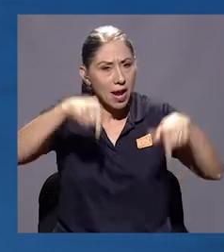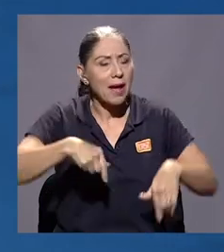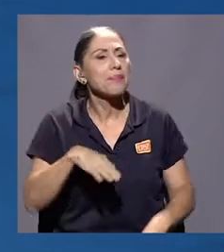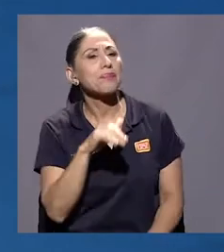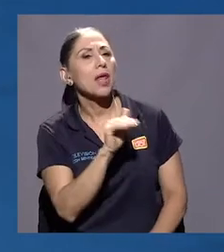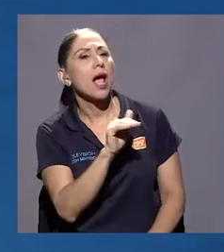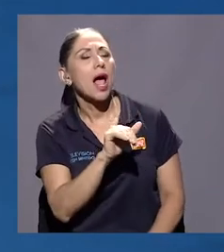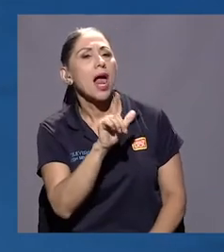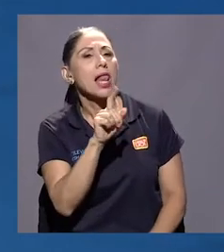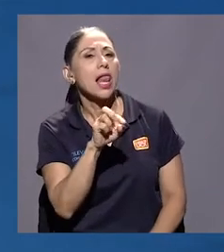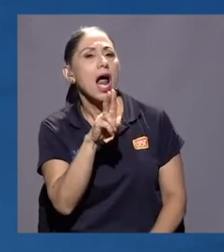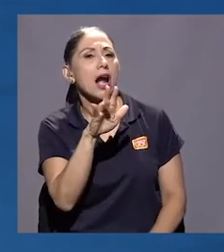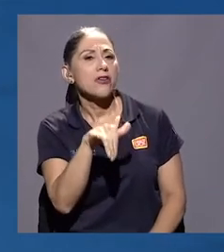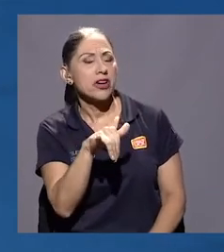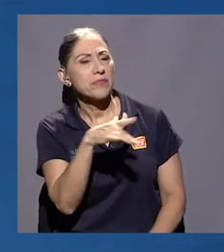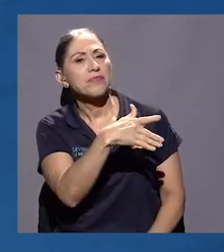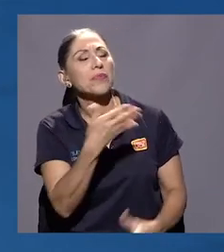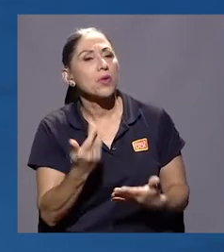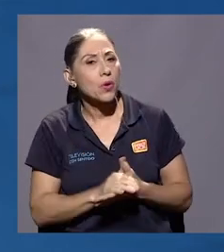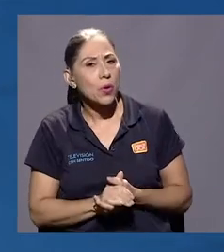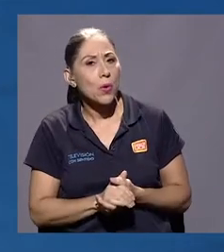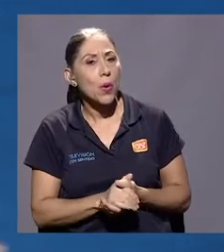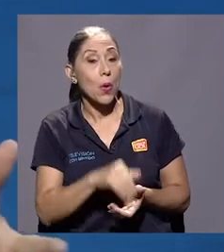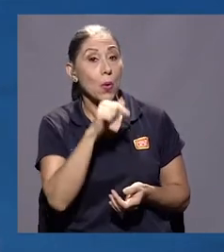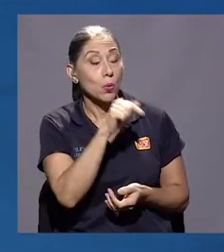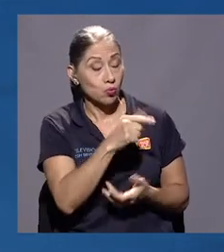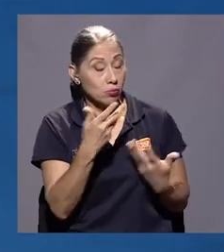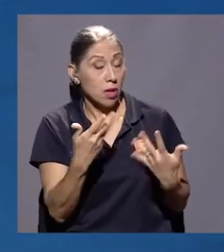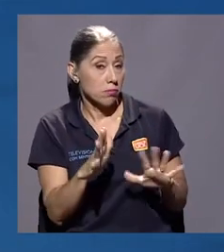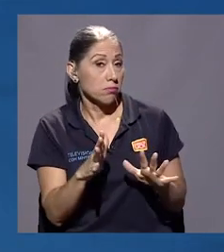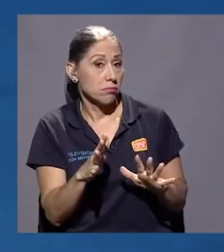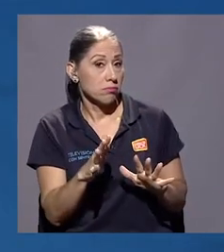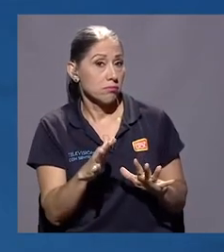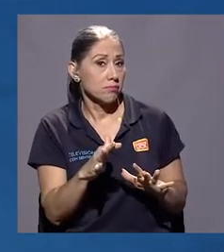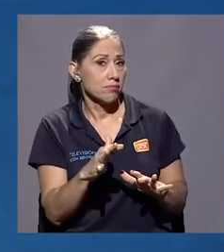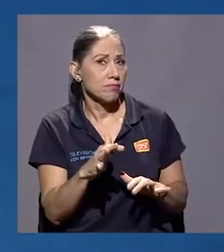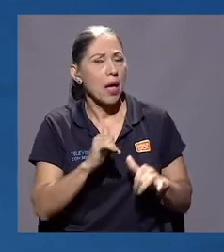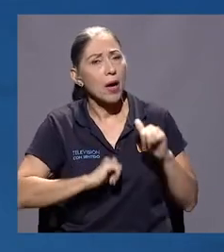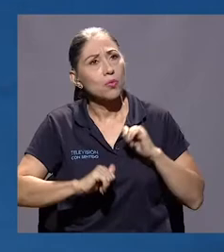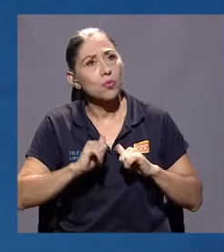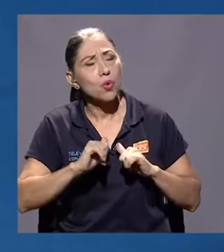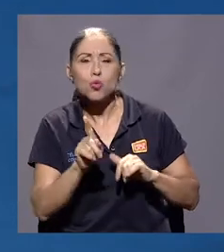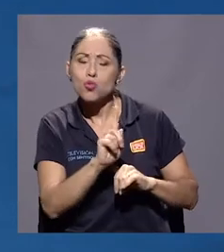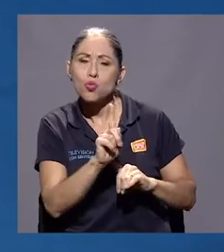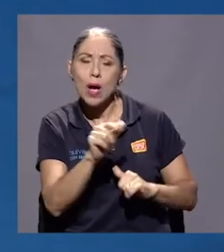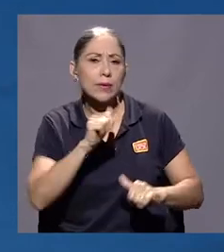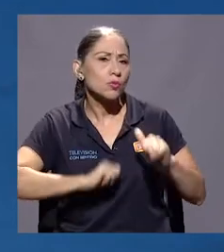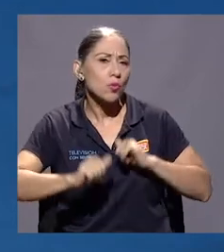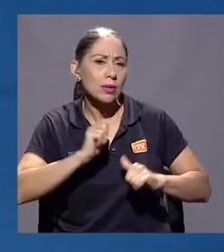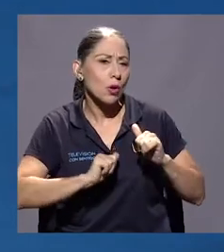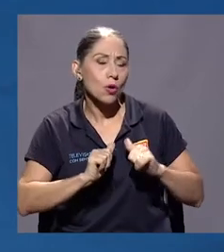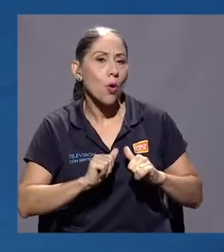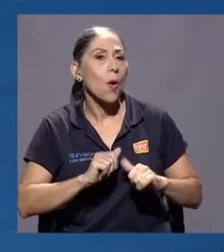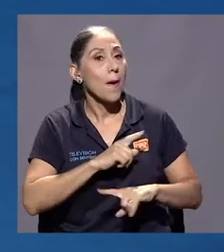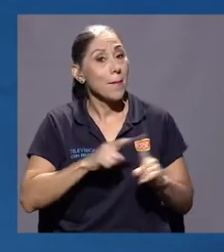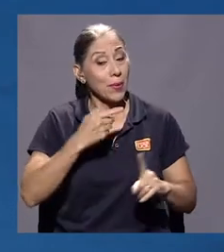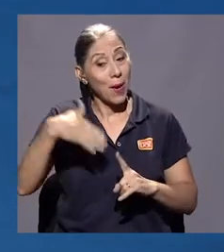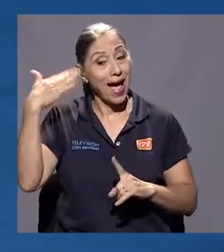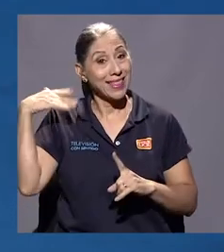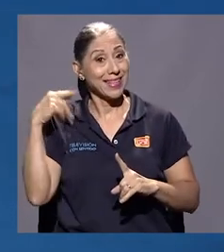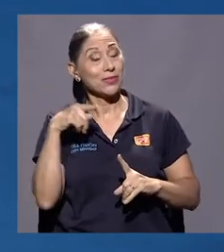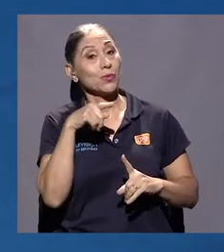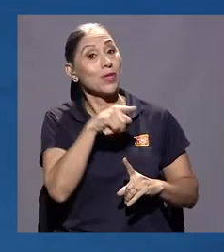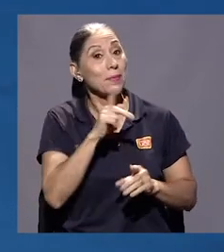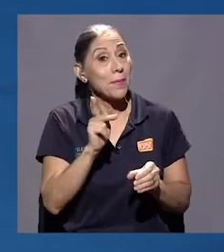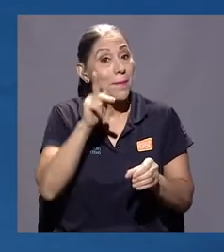a ver, contanos, de actuar en un... o de participar, porque ahí no podríamos como hablar tanto de actuación en un documental,